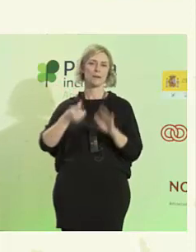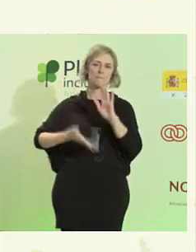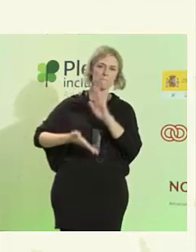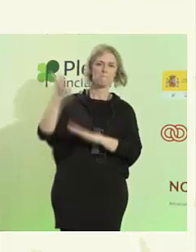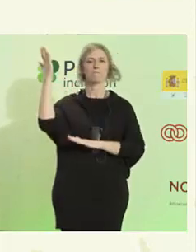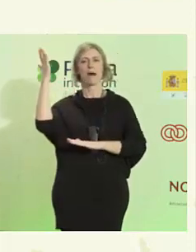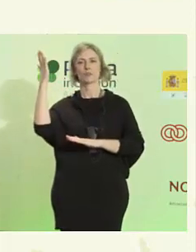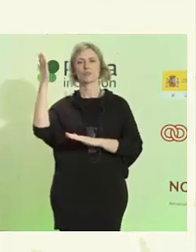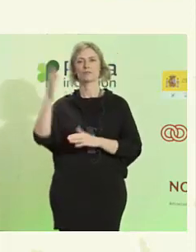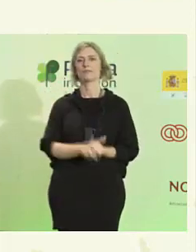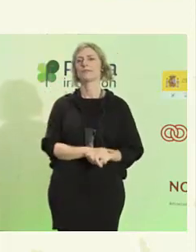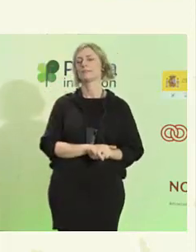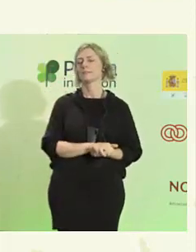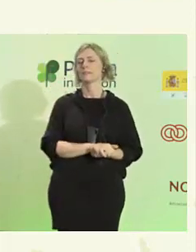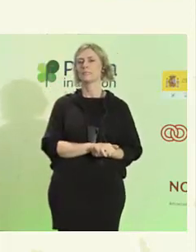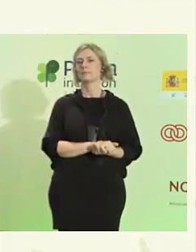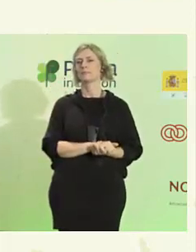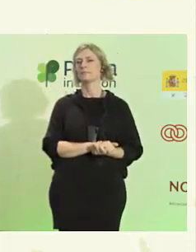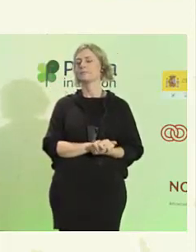aplausos.